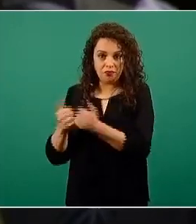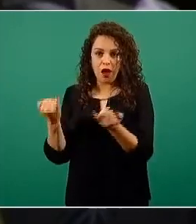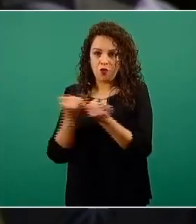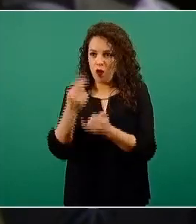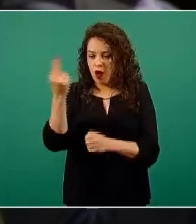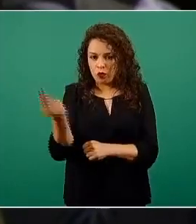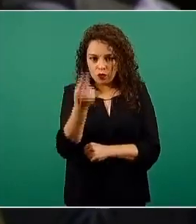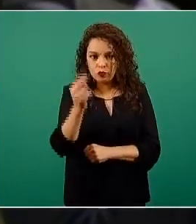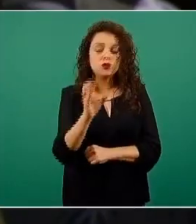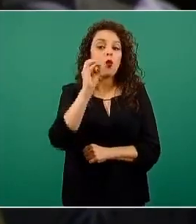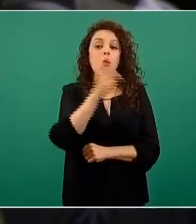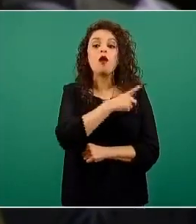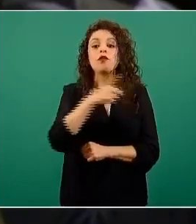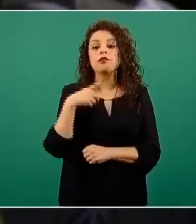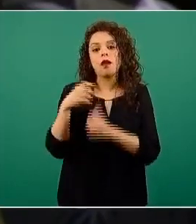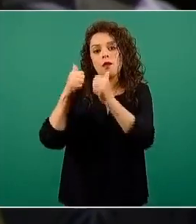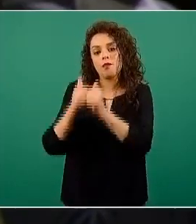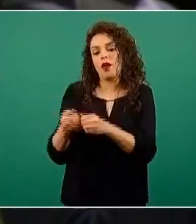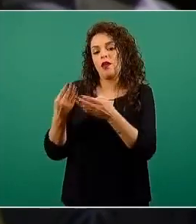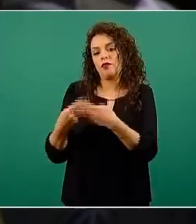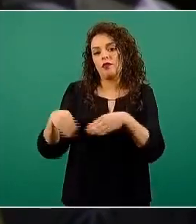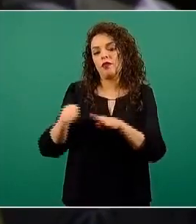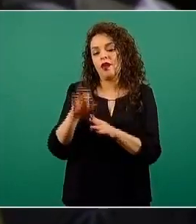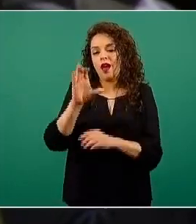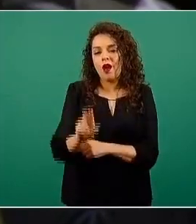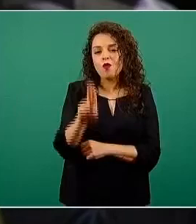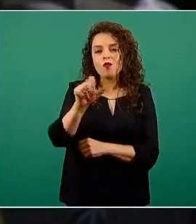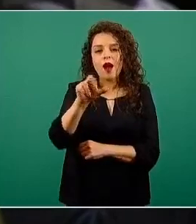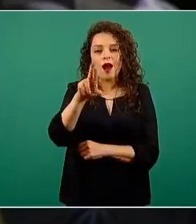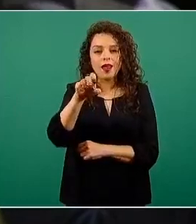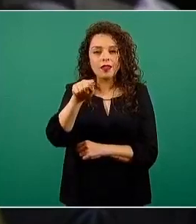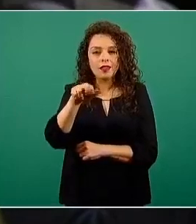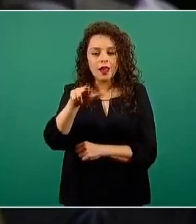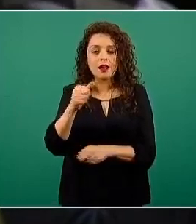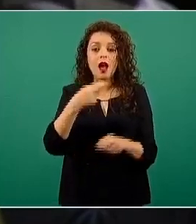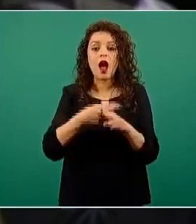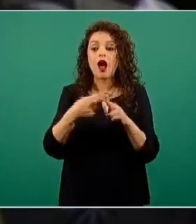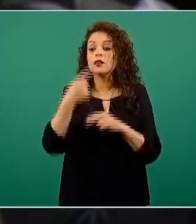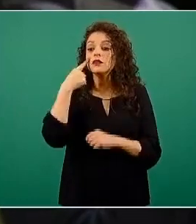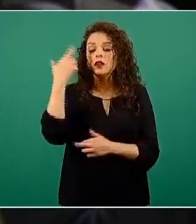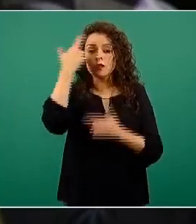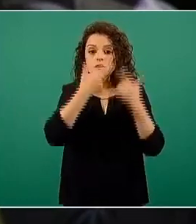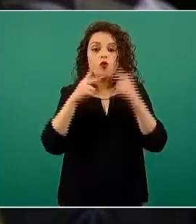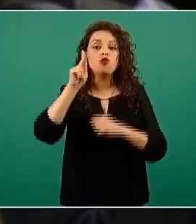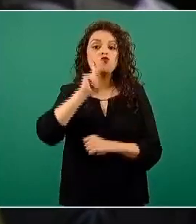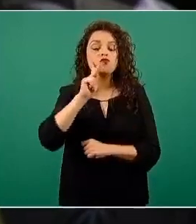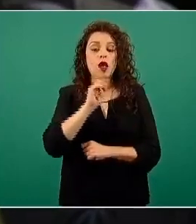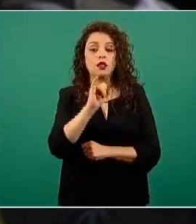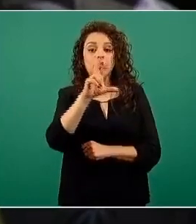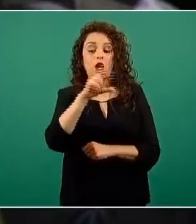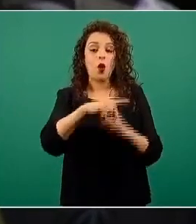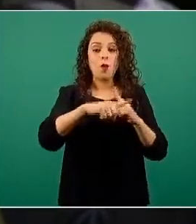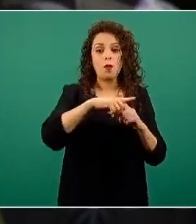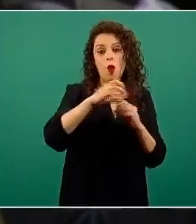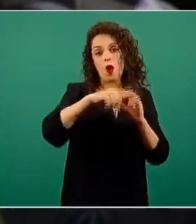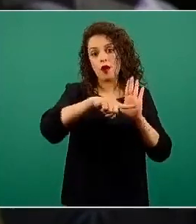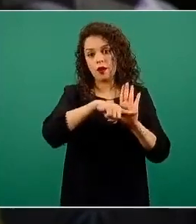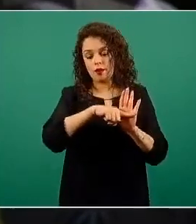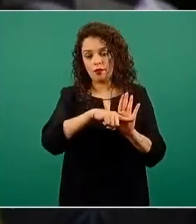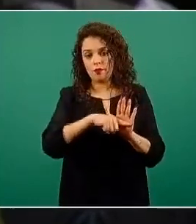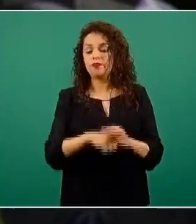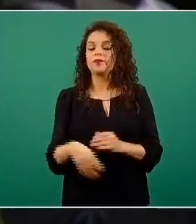permanecerse en cuarentena hasta que puedan dar positivo. También preguntarle si por protocolo sabemos